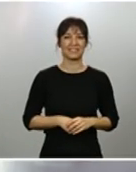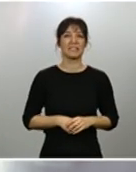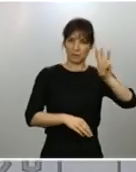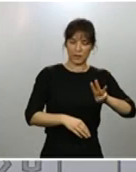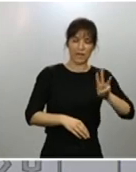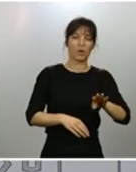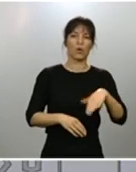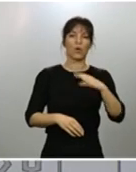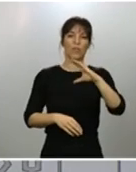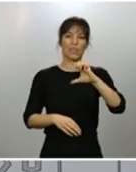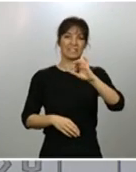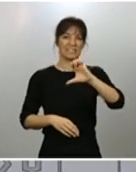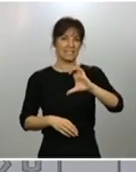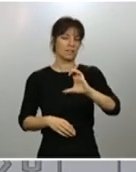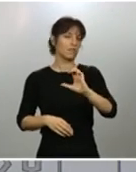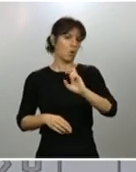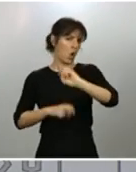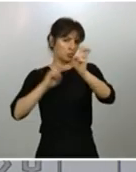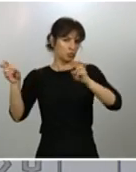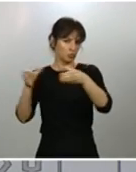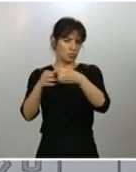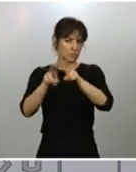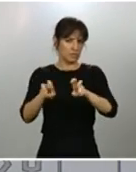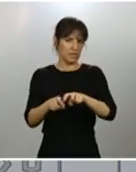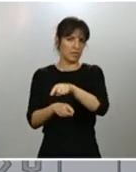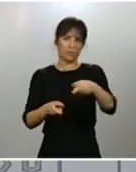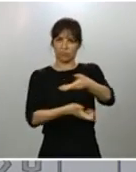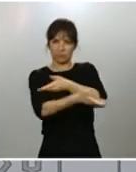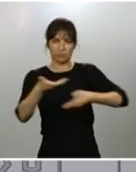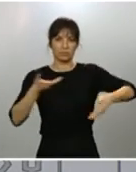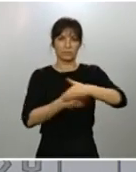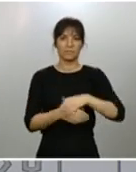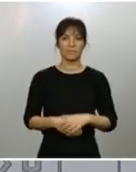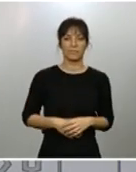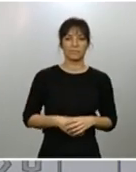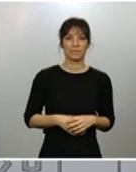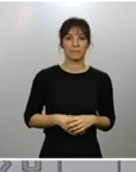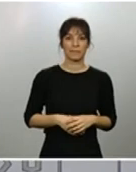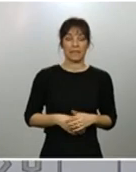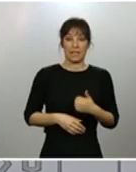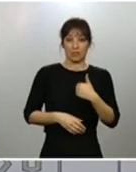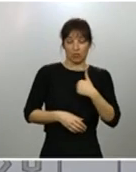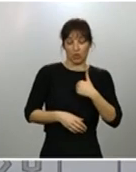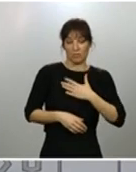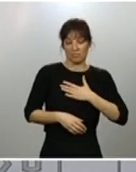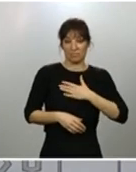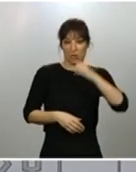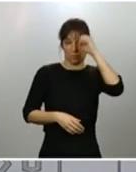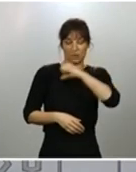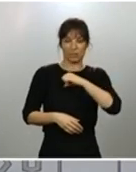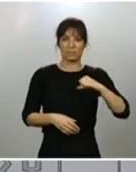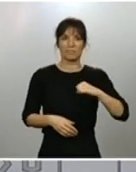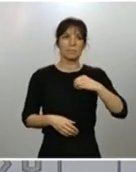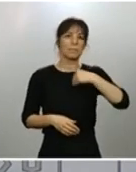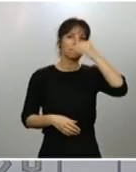El boletín... ...de otros grupos de investigación. Yo personalmente creo que se conseguirá una vacuna en